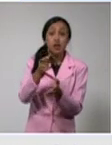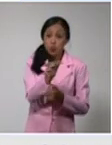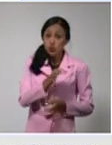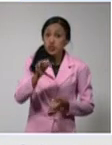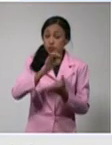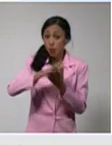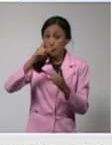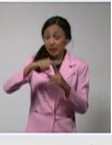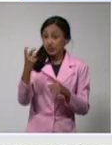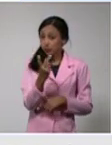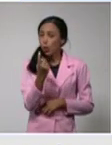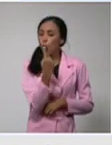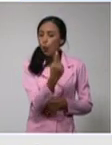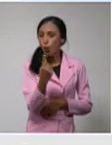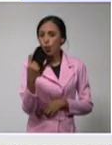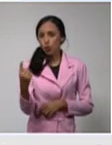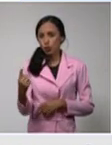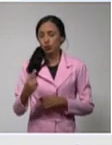un caso en cada uno.